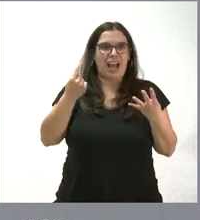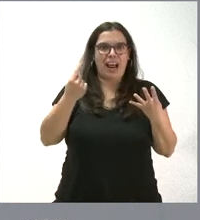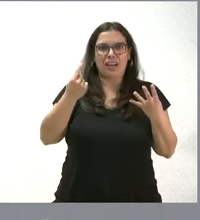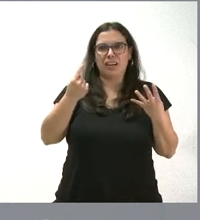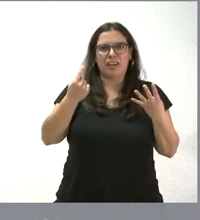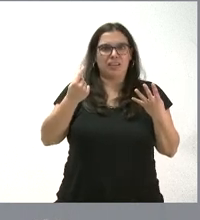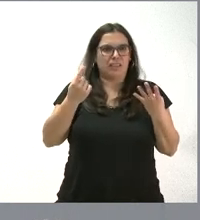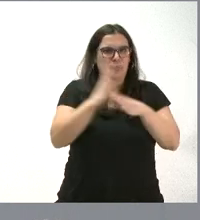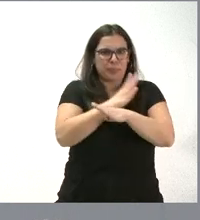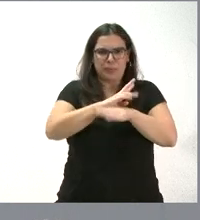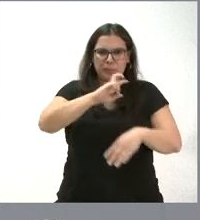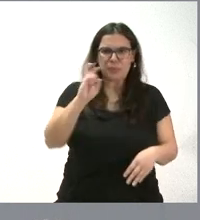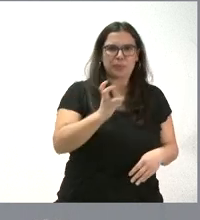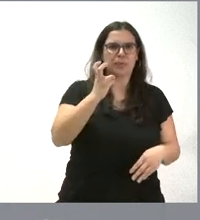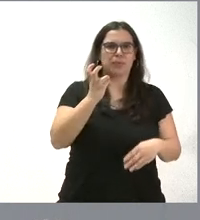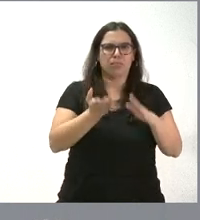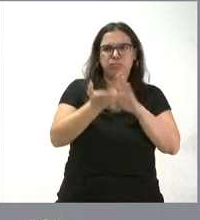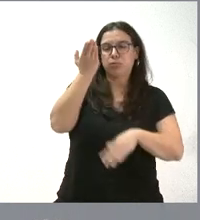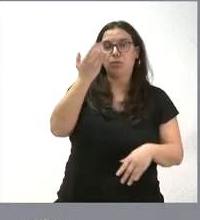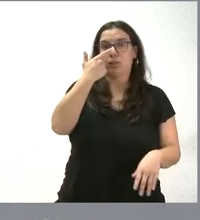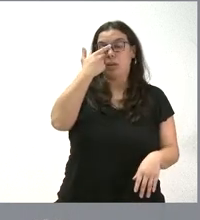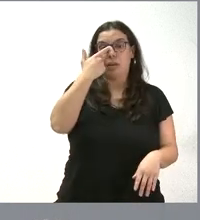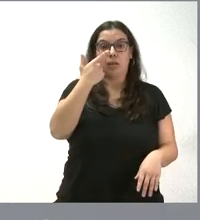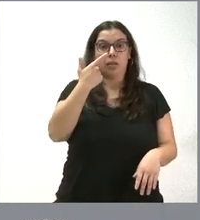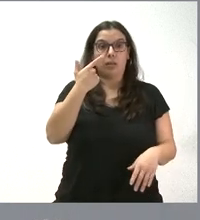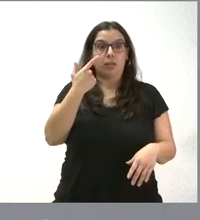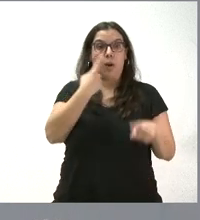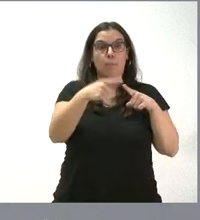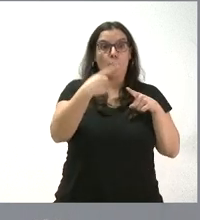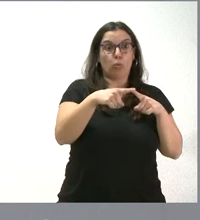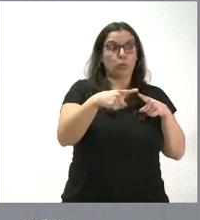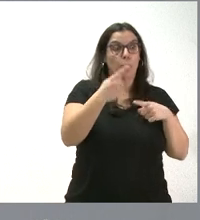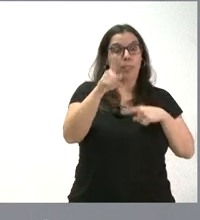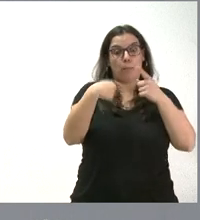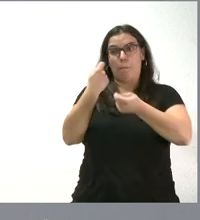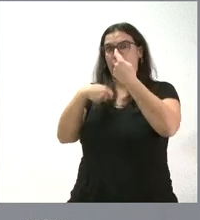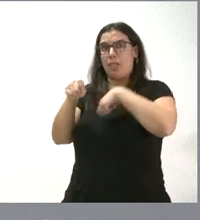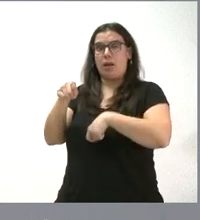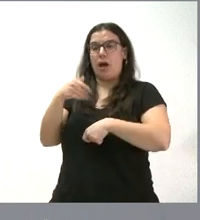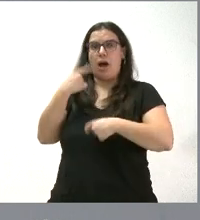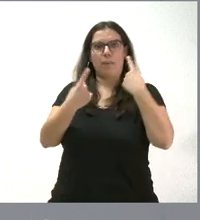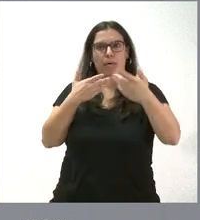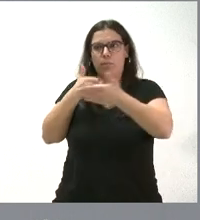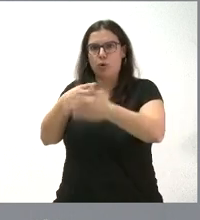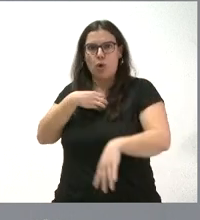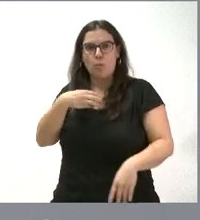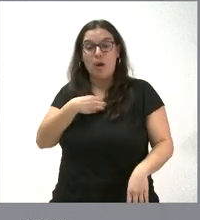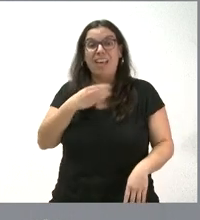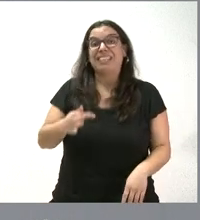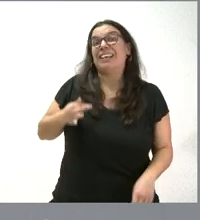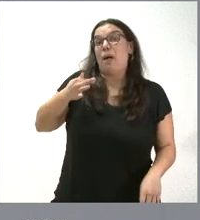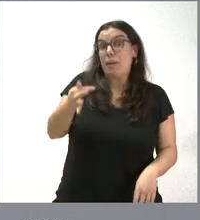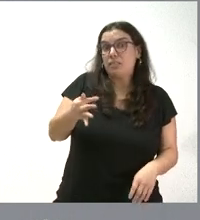forrajes que han incrementado su nivel de producción. No siempre pueden trasladar este producto al mercado. Y si, hay quien